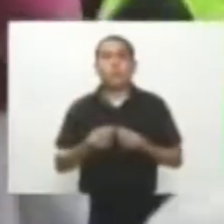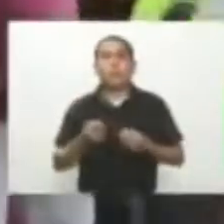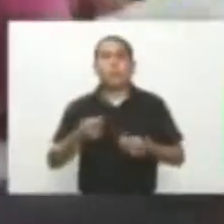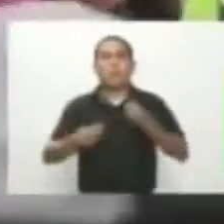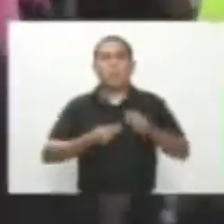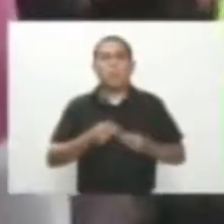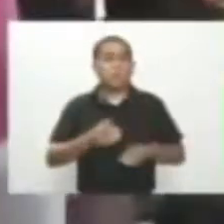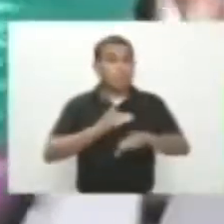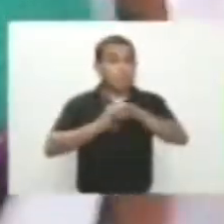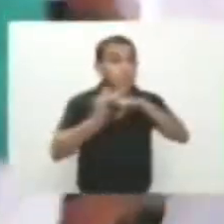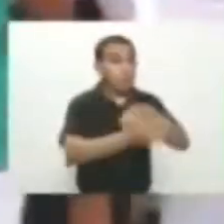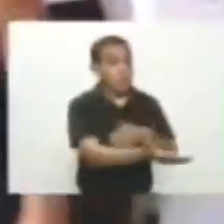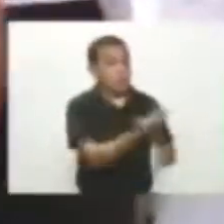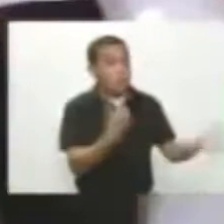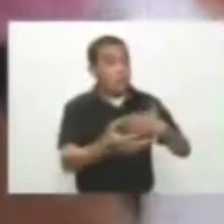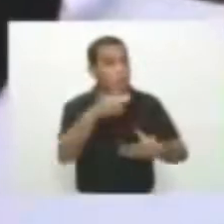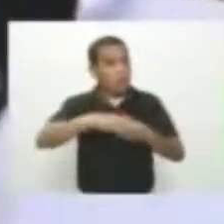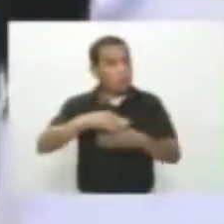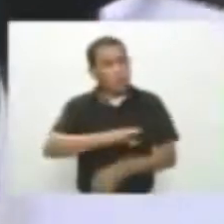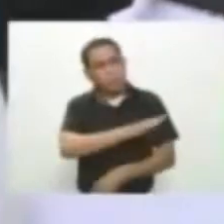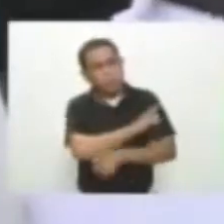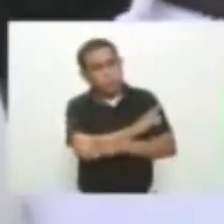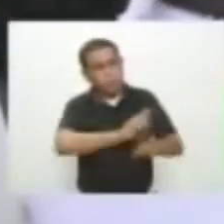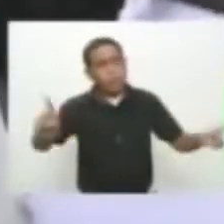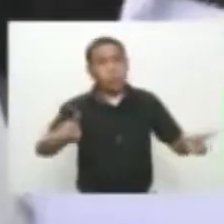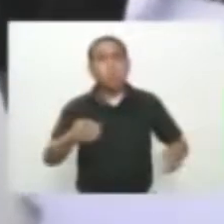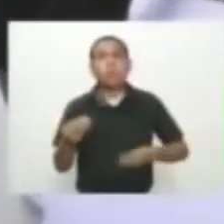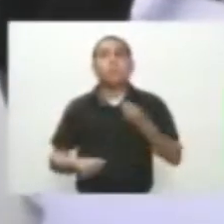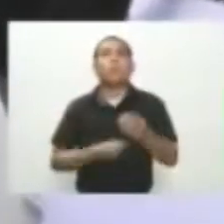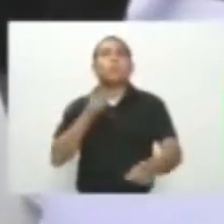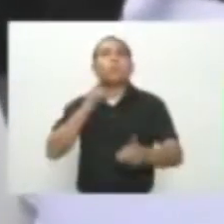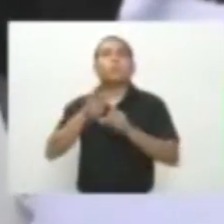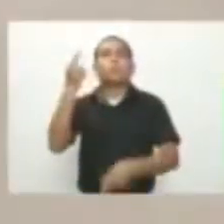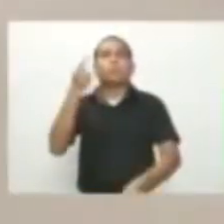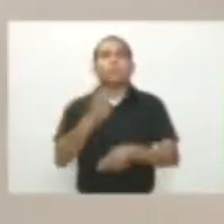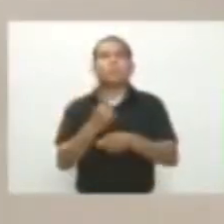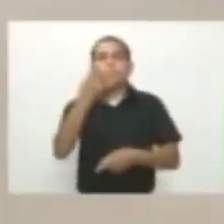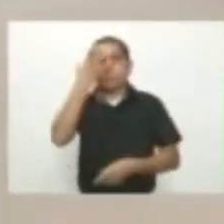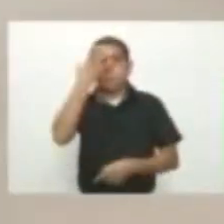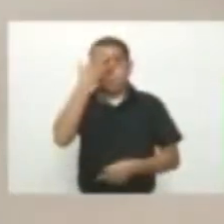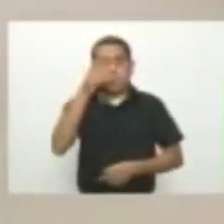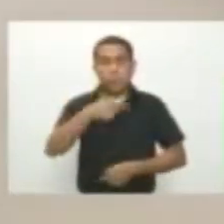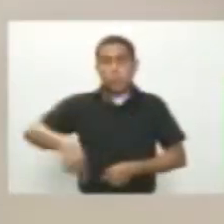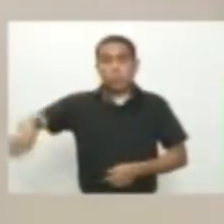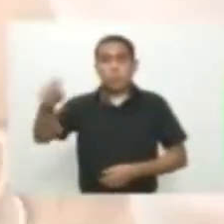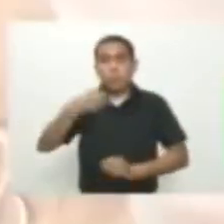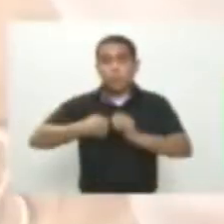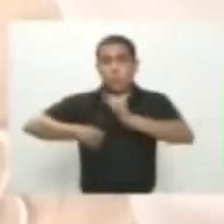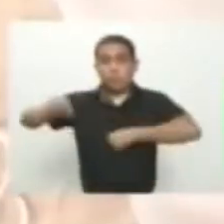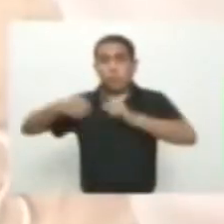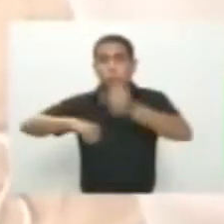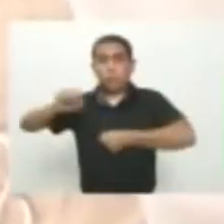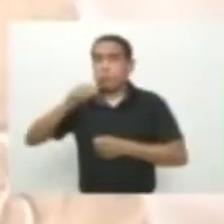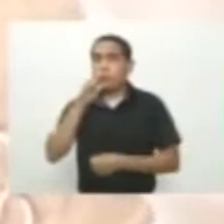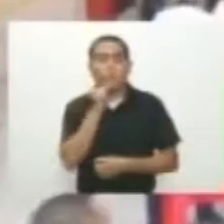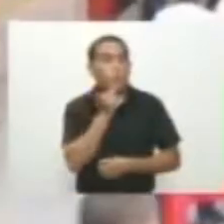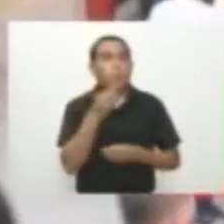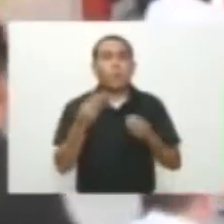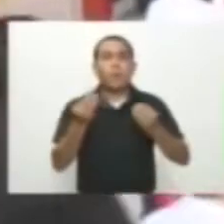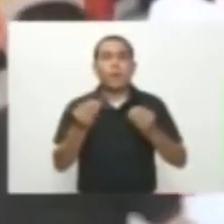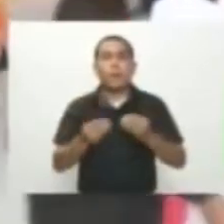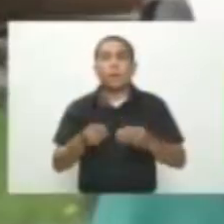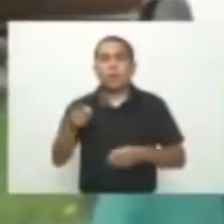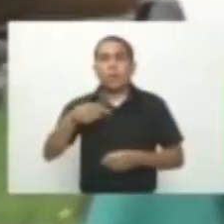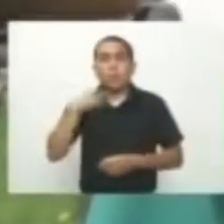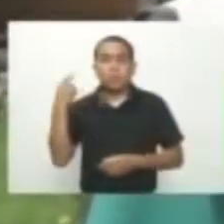invitando a sus seguidores a no salir a votar logró su objetivo pues la oposición no logró alcanzar el umbral exigido por la registraduría para validar